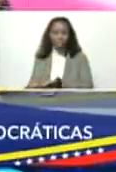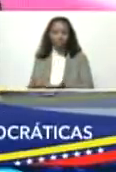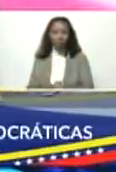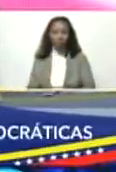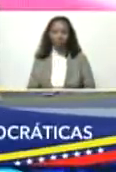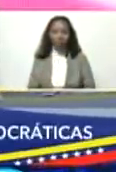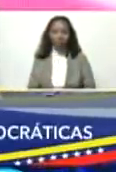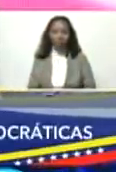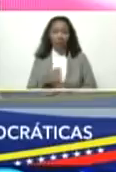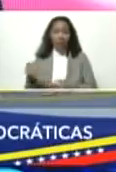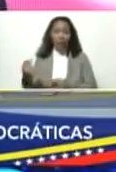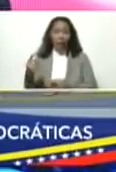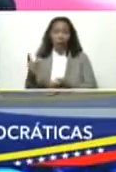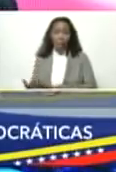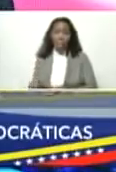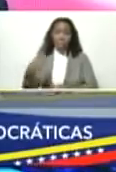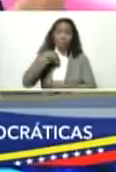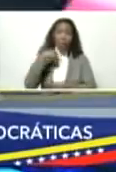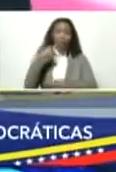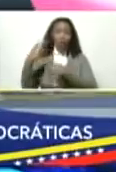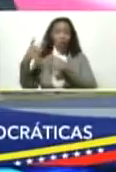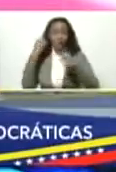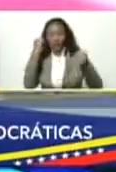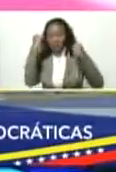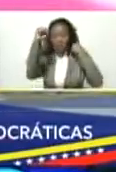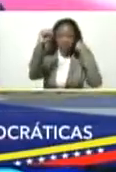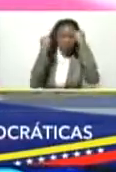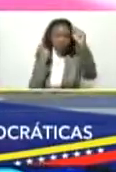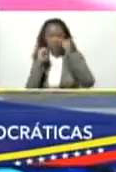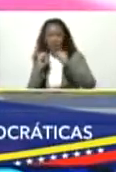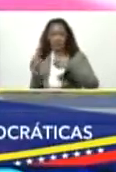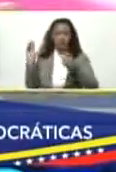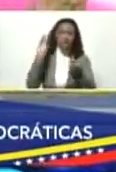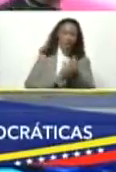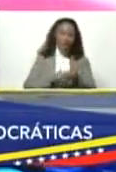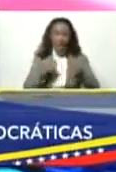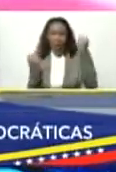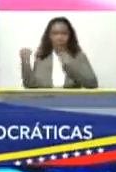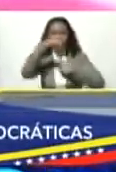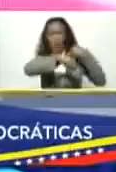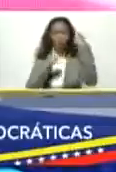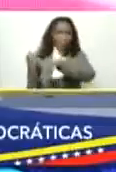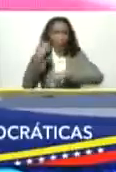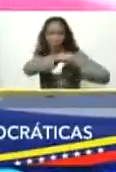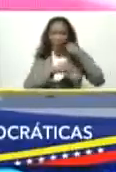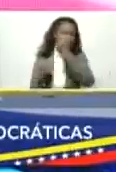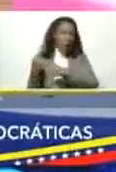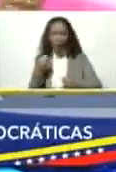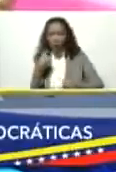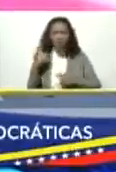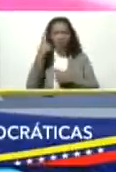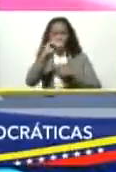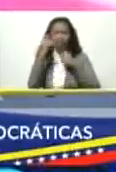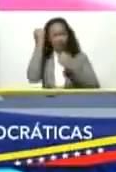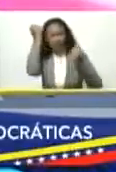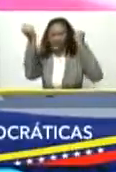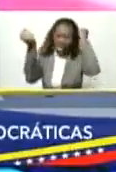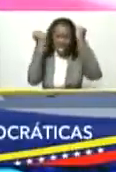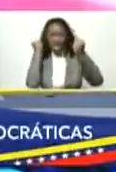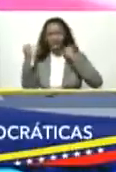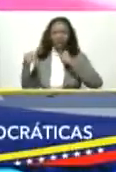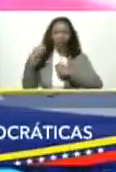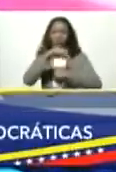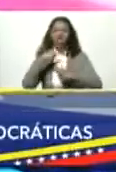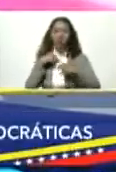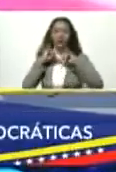y se me lanza encima y nos agarramos y le damos una vuelta y blan pum y nos empezamos a dar yo estaba